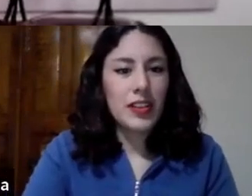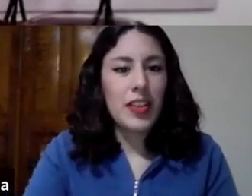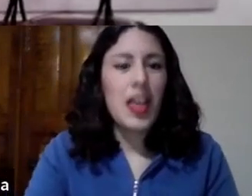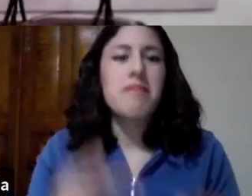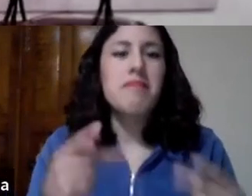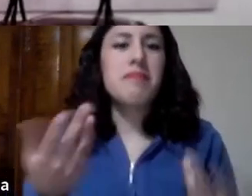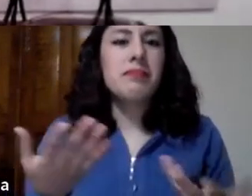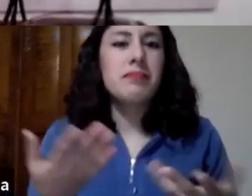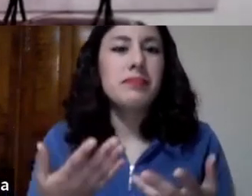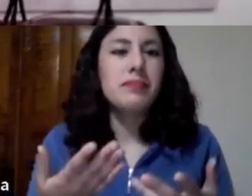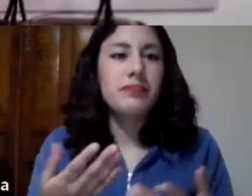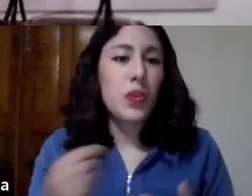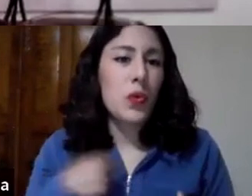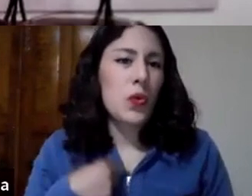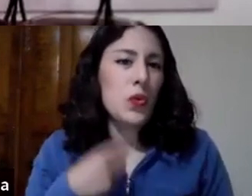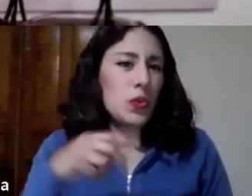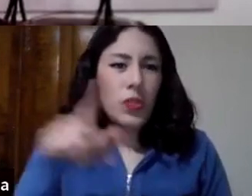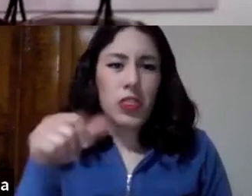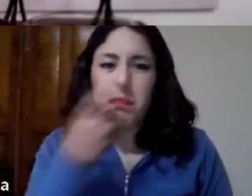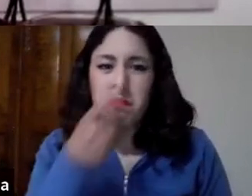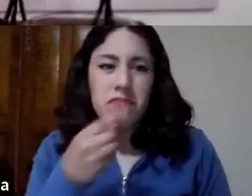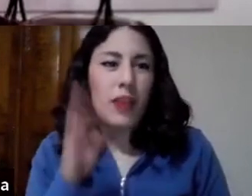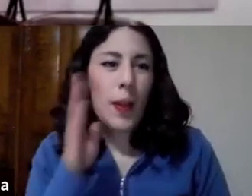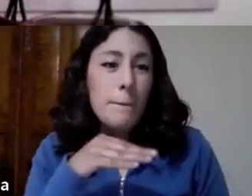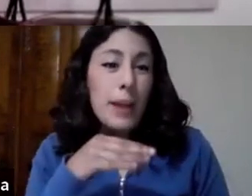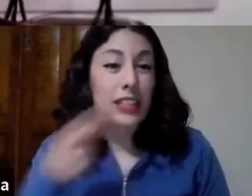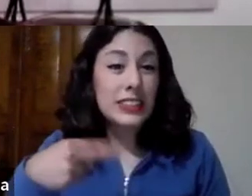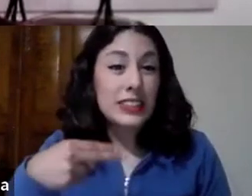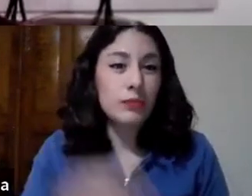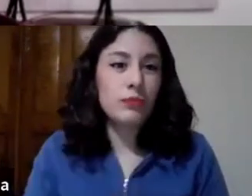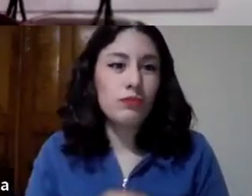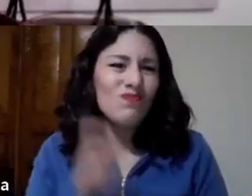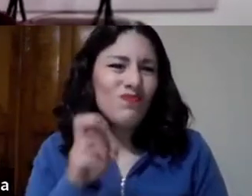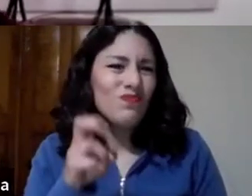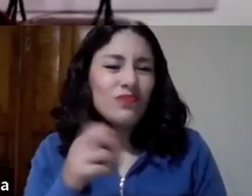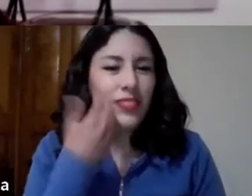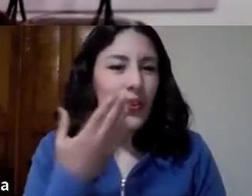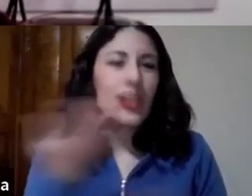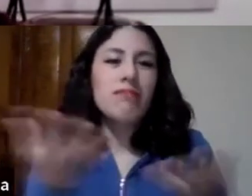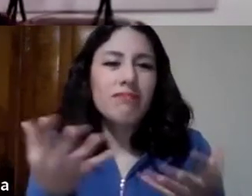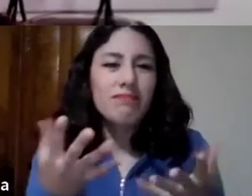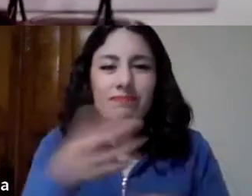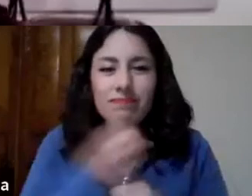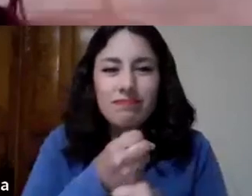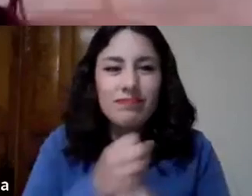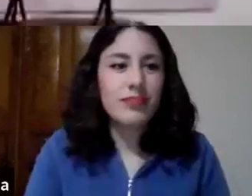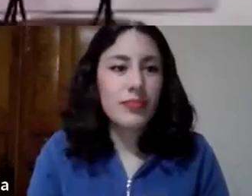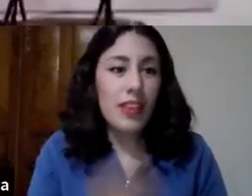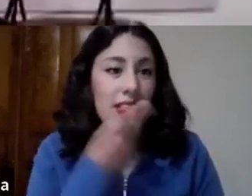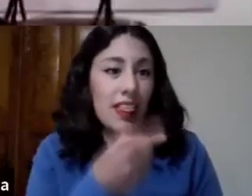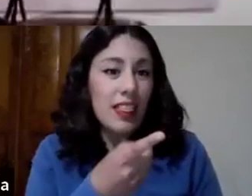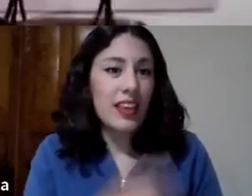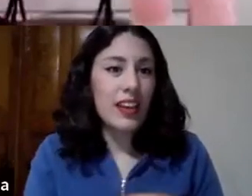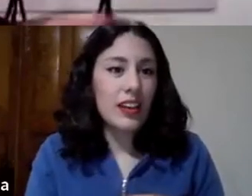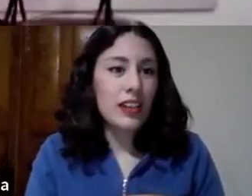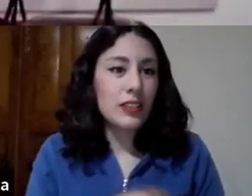yo sé que después yo dije mal mi nombre al presentarme por eso no la quiero hacer y dije algo que era